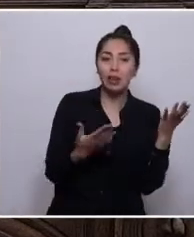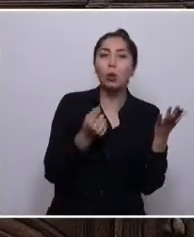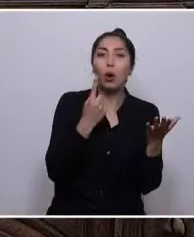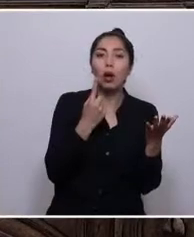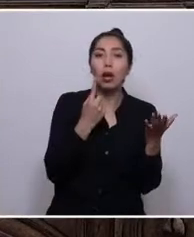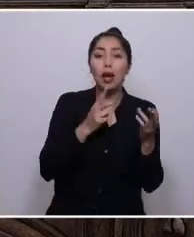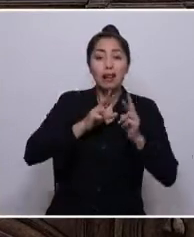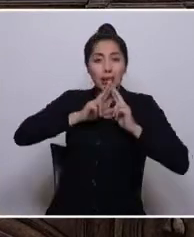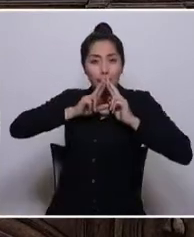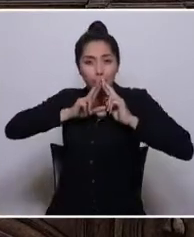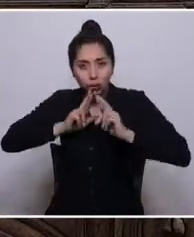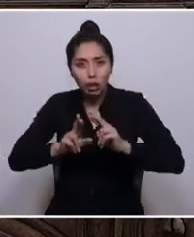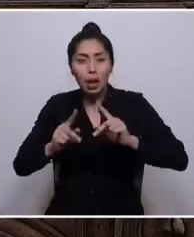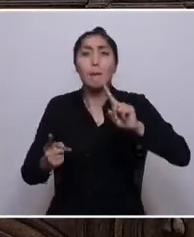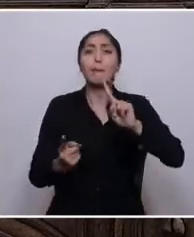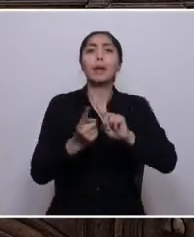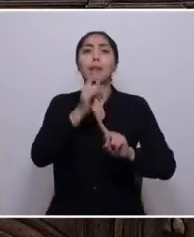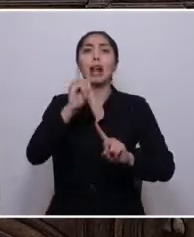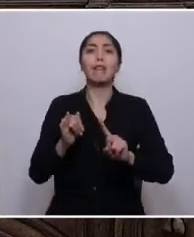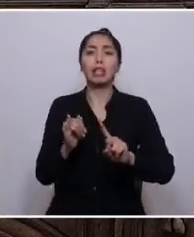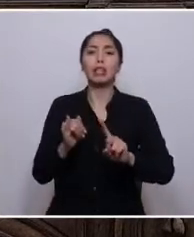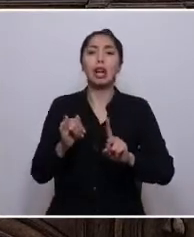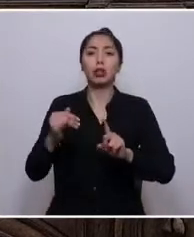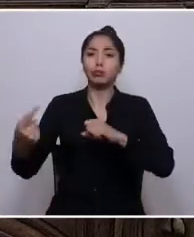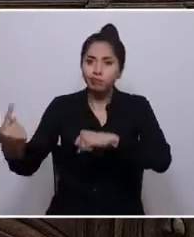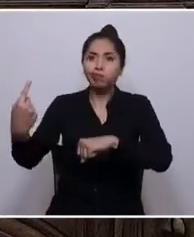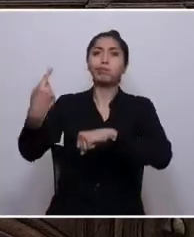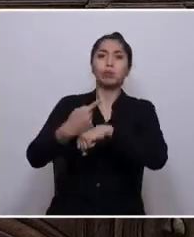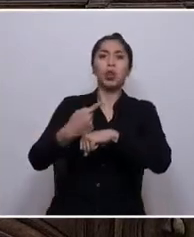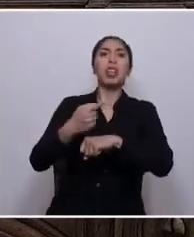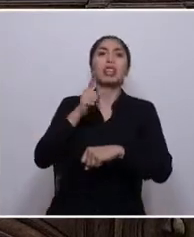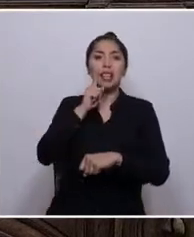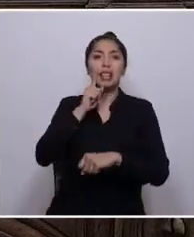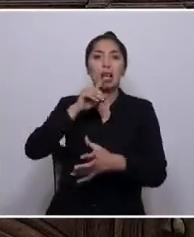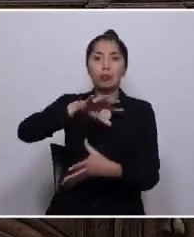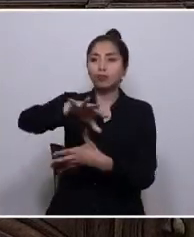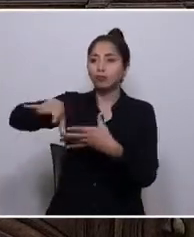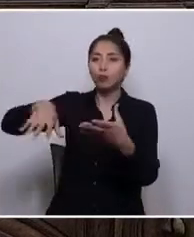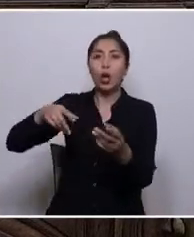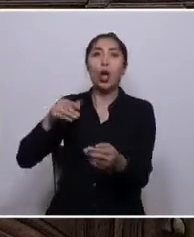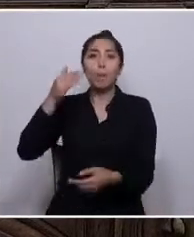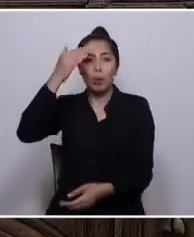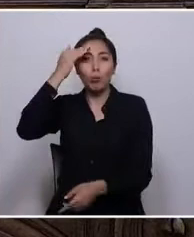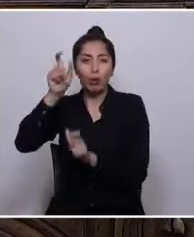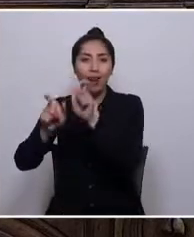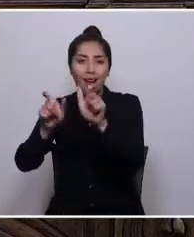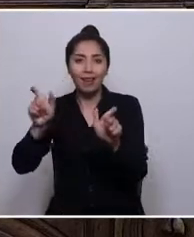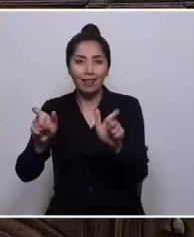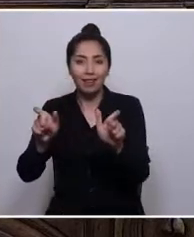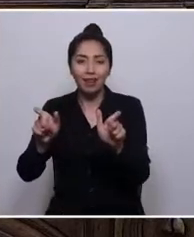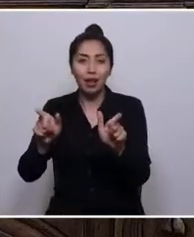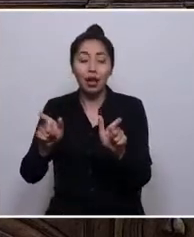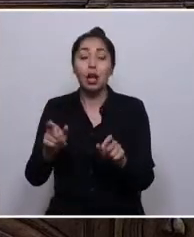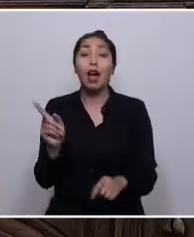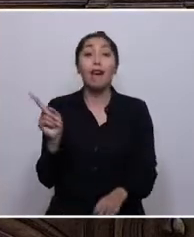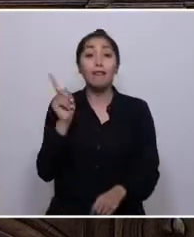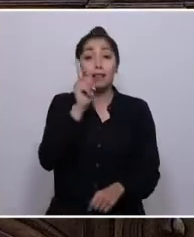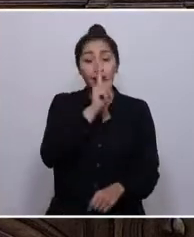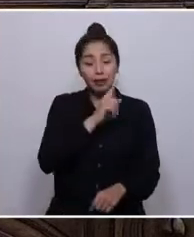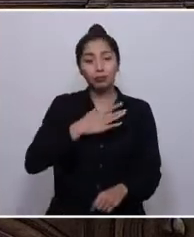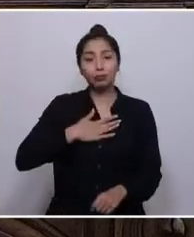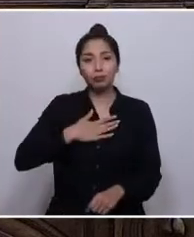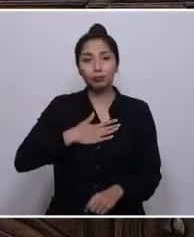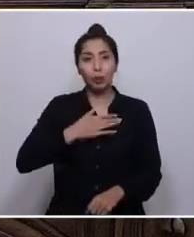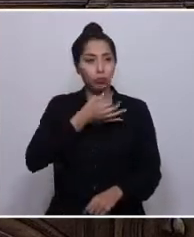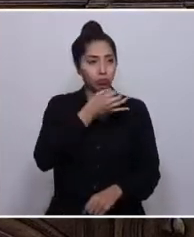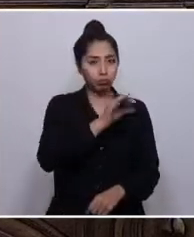por primera vez al mandato expresado en la revuelta popular. Finalmente, quisiera dejar estas palabras en